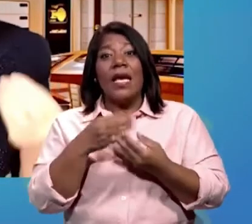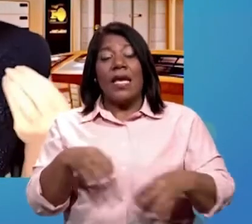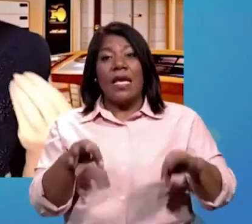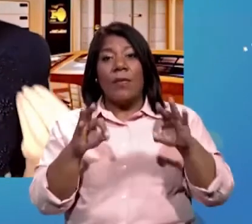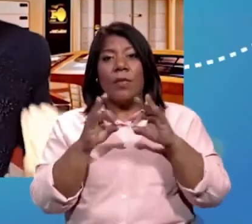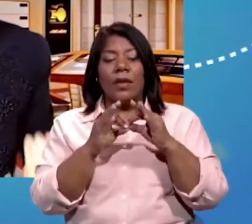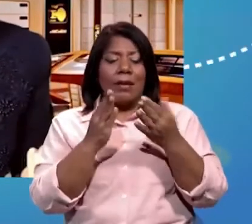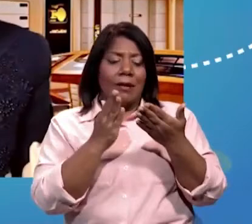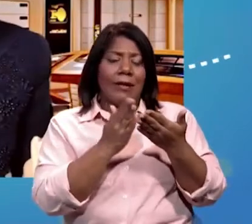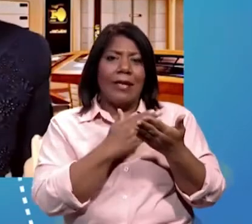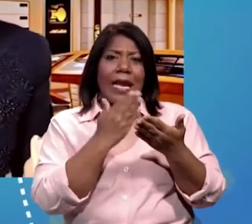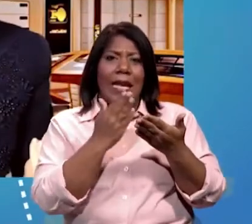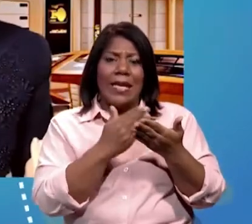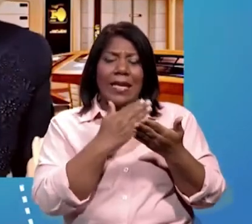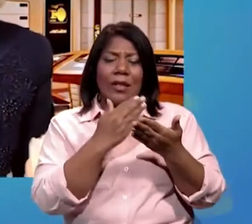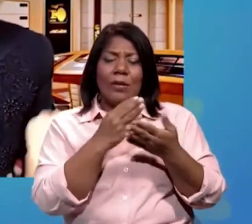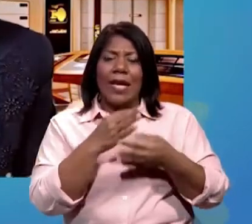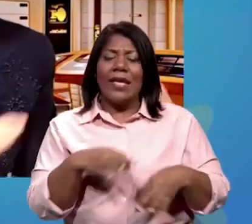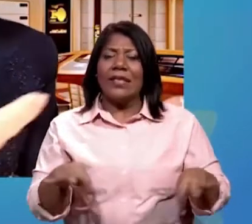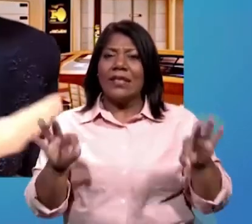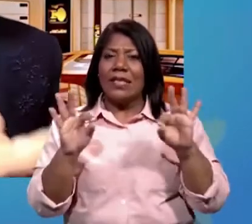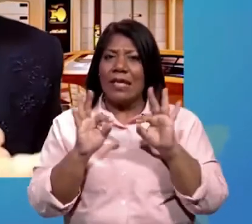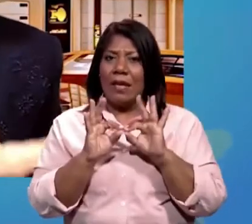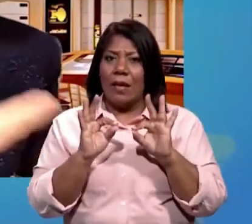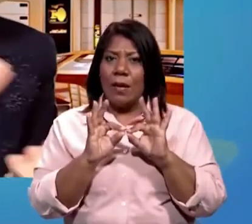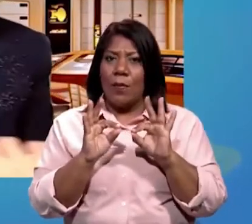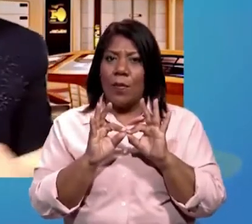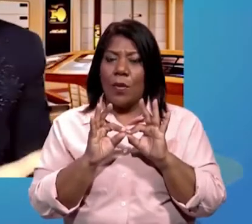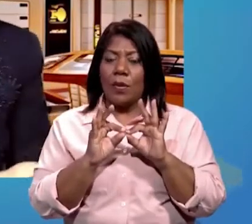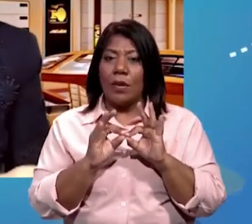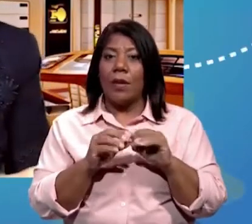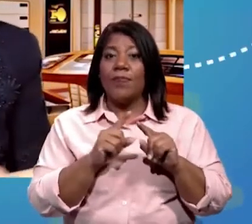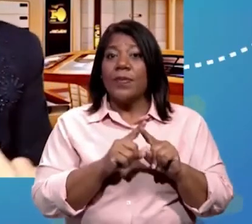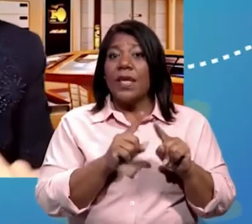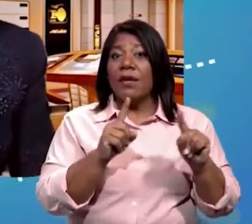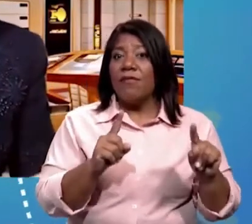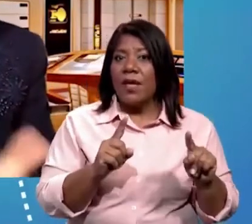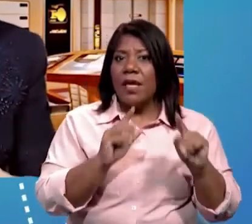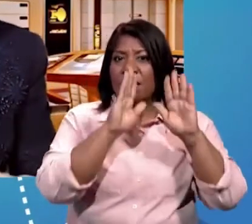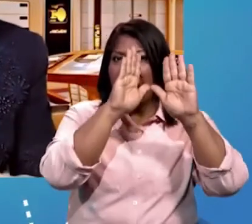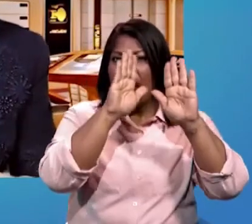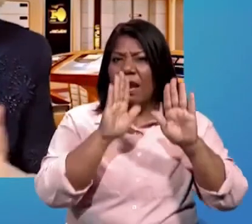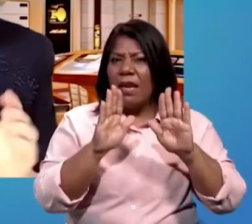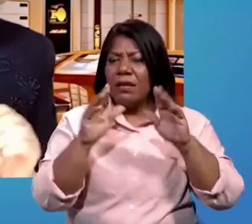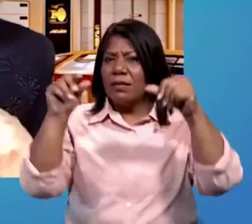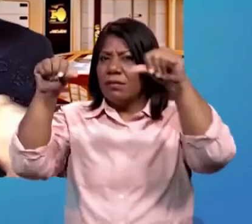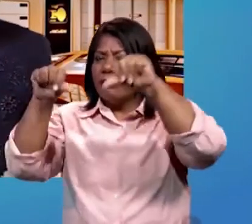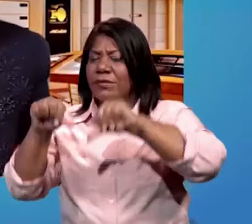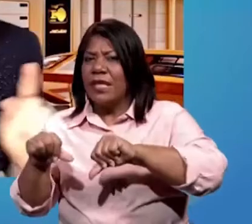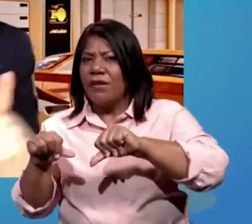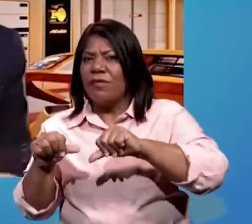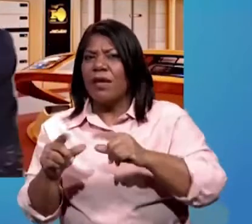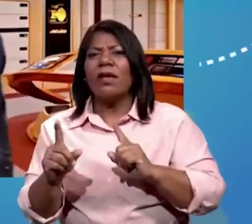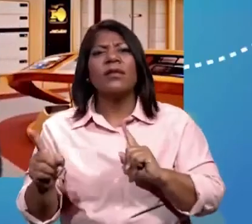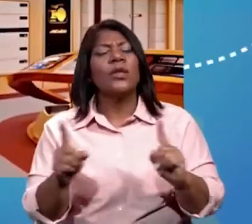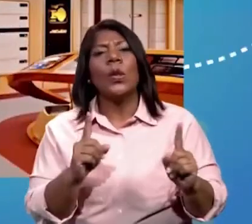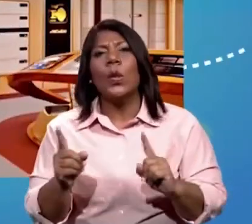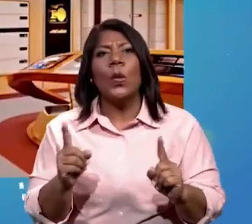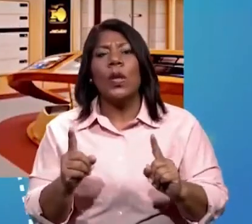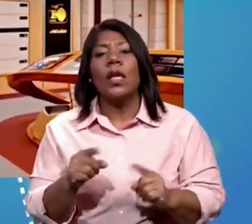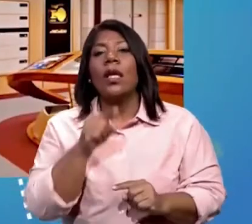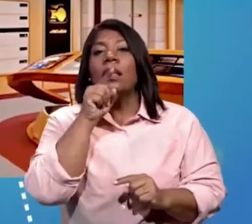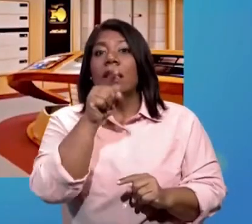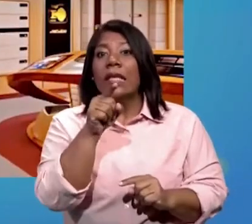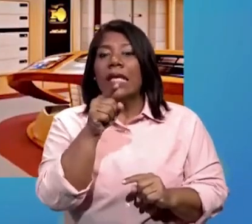herramienta de aprendizaje. La diferencia entre el éxito y el fracaso. Si todavía no tienen el